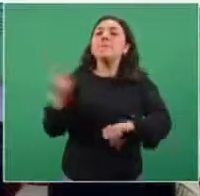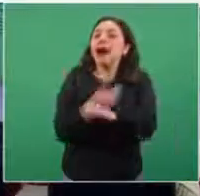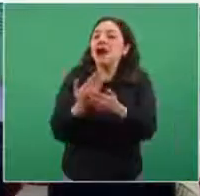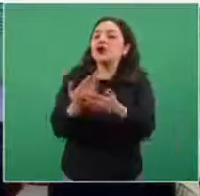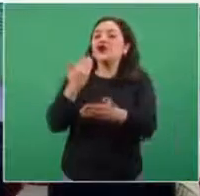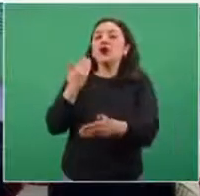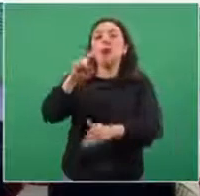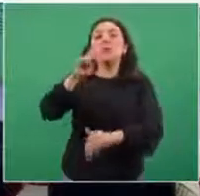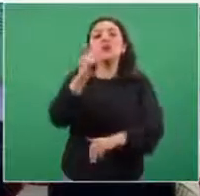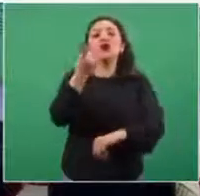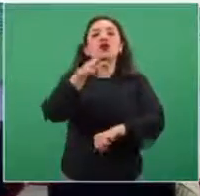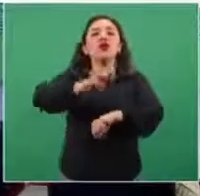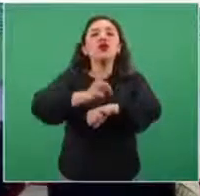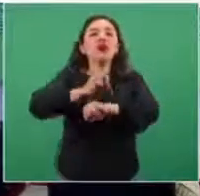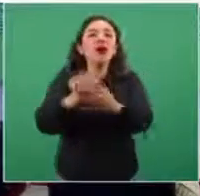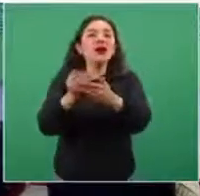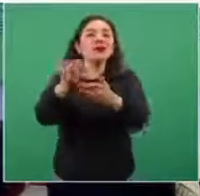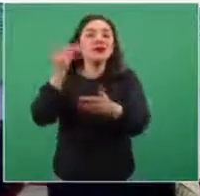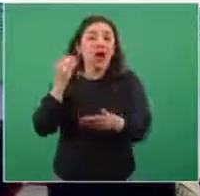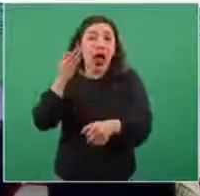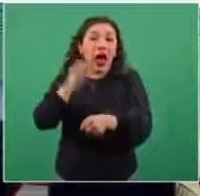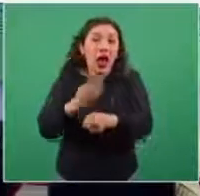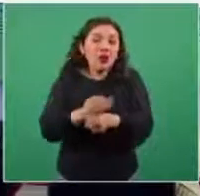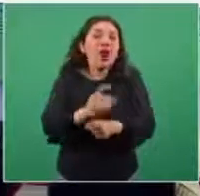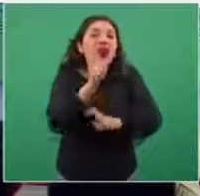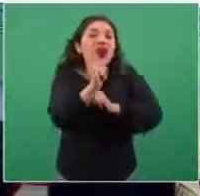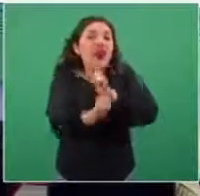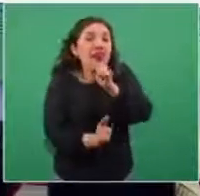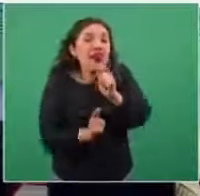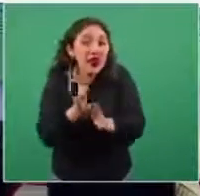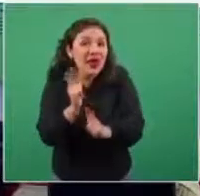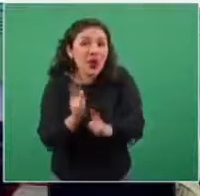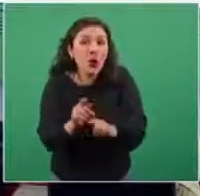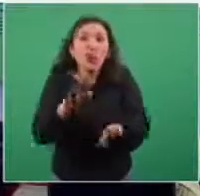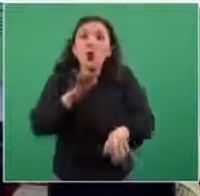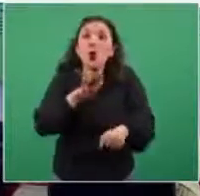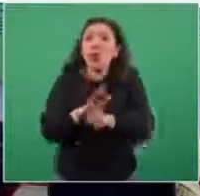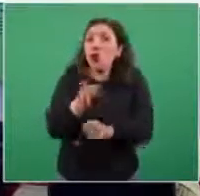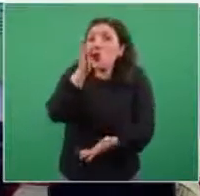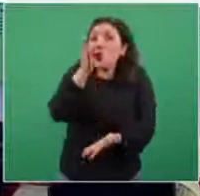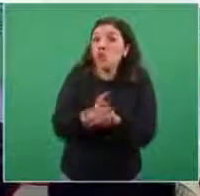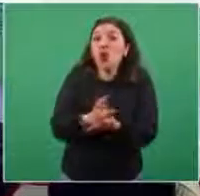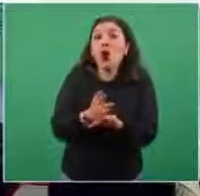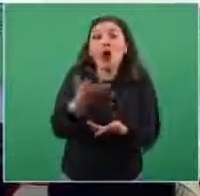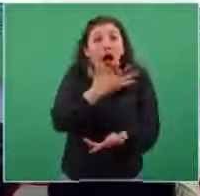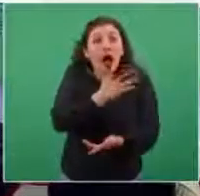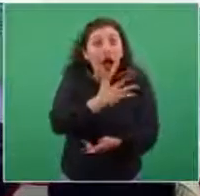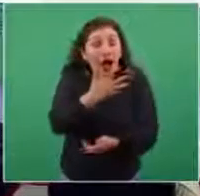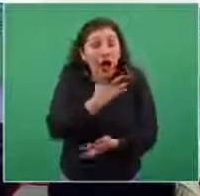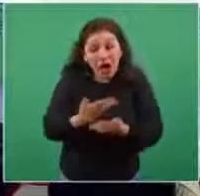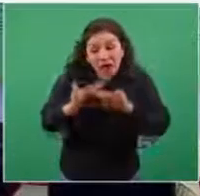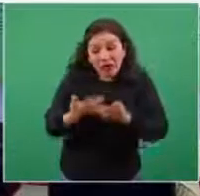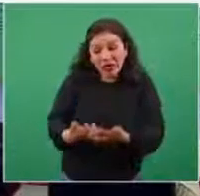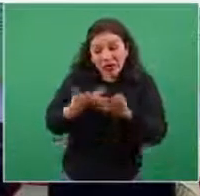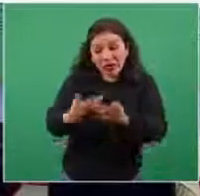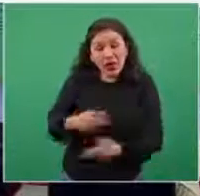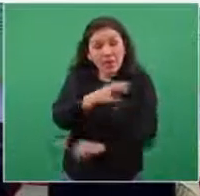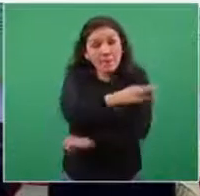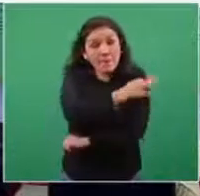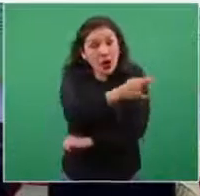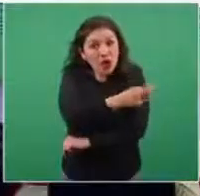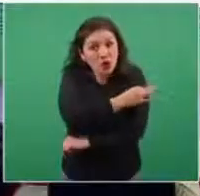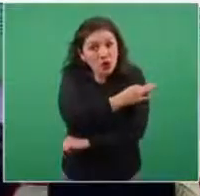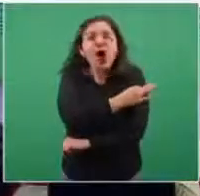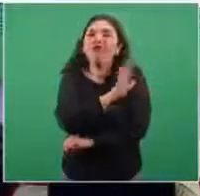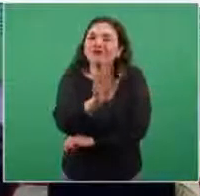atrás. Entonces, el ritmo de la vacunación ahora no depende solamente de la capacidad que es suficiente de poner